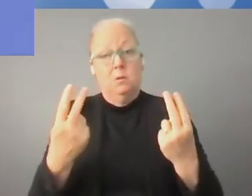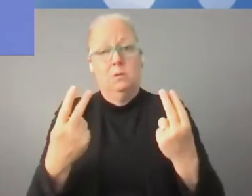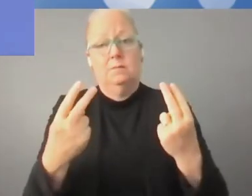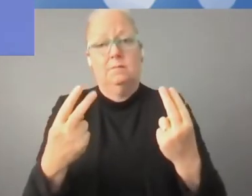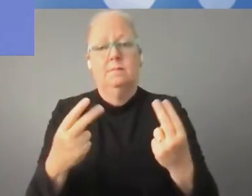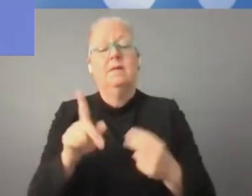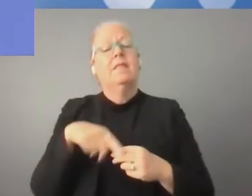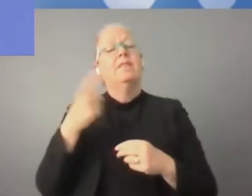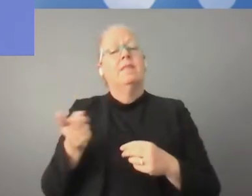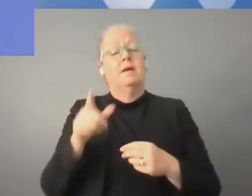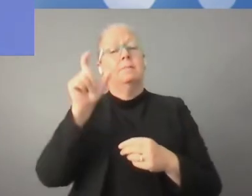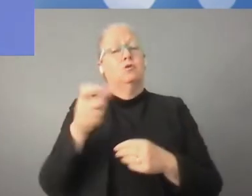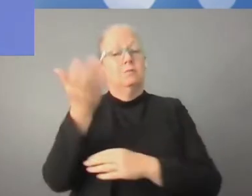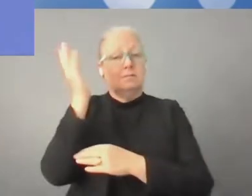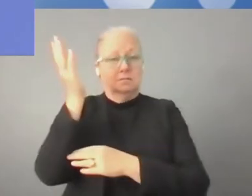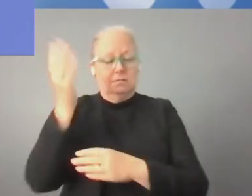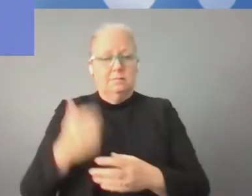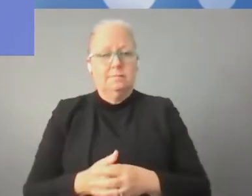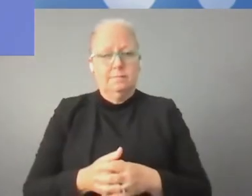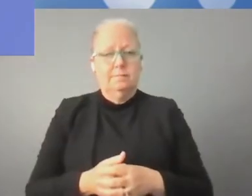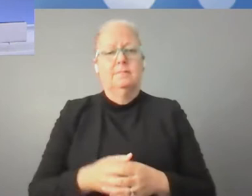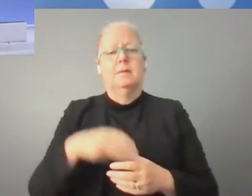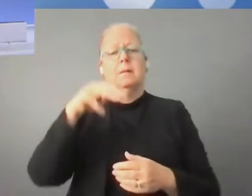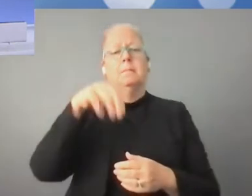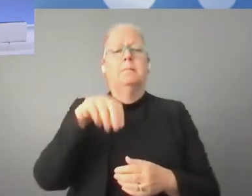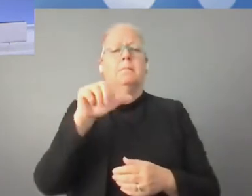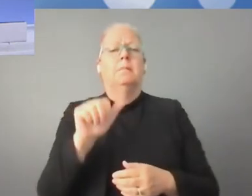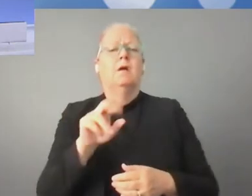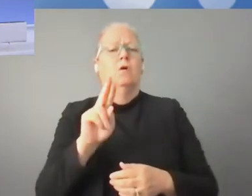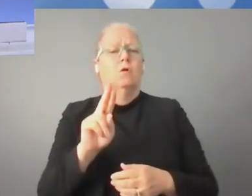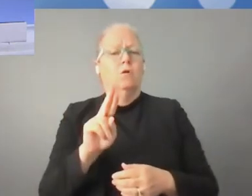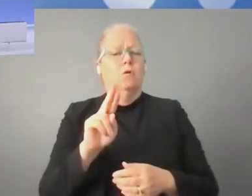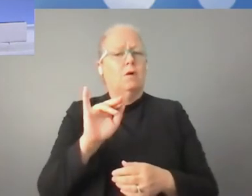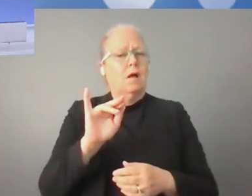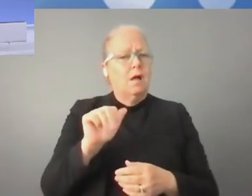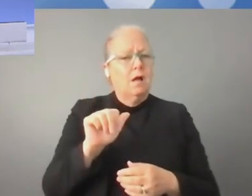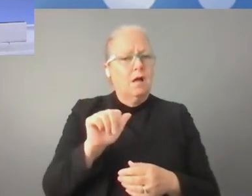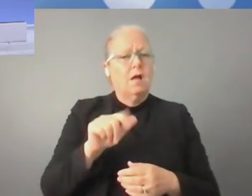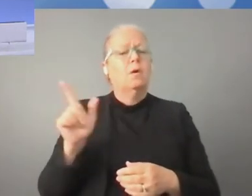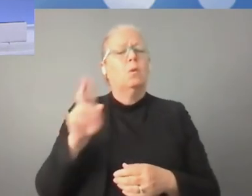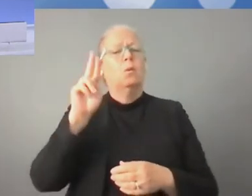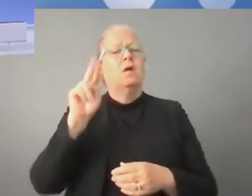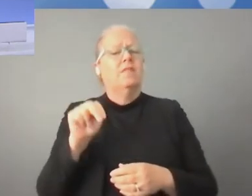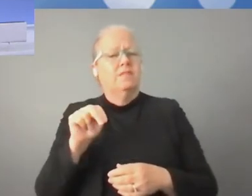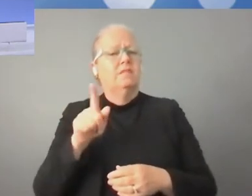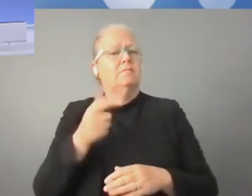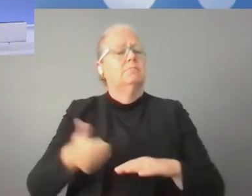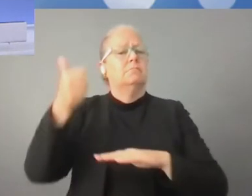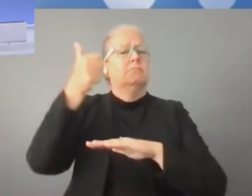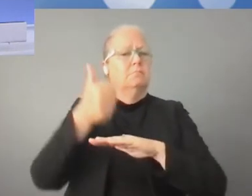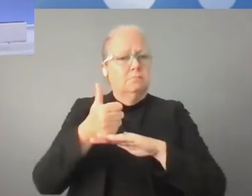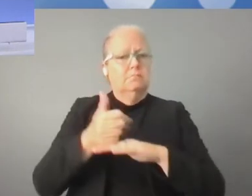Hemos mencionado aquí el tema de la financiación, vamos a volver al mismo después. Pero ahora la siguiente panelista